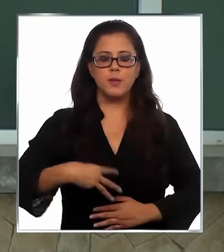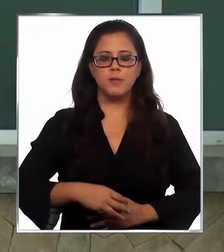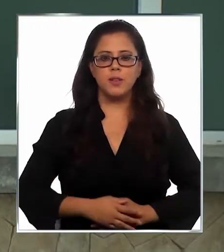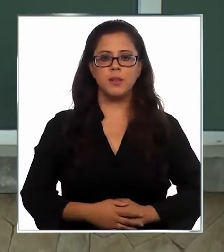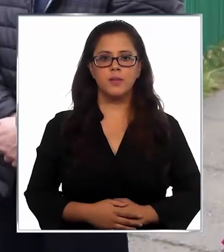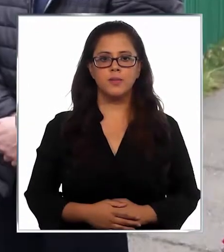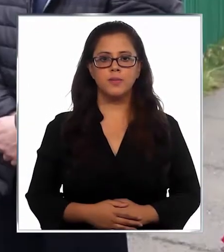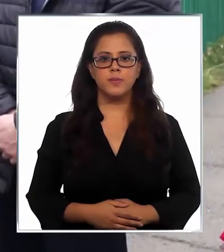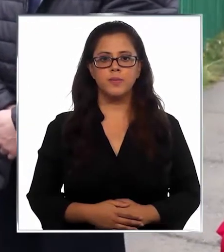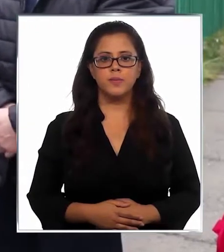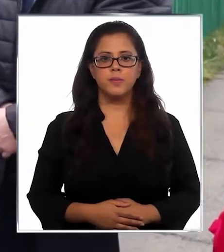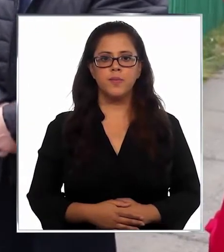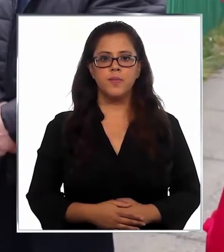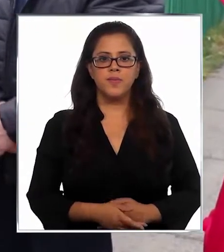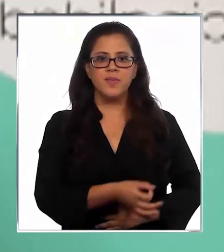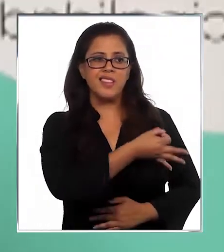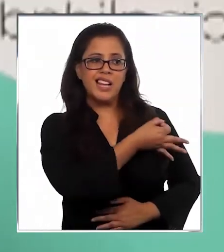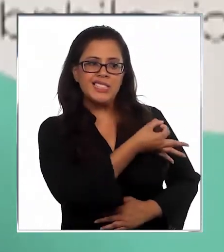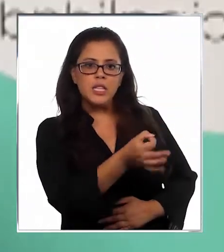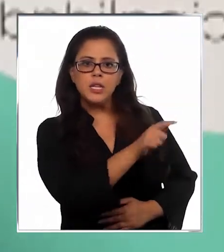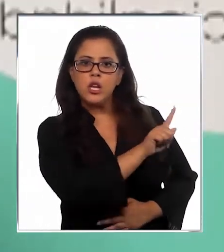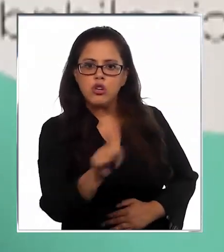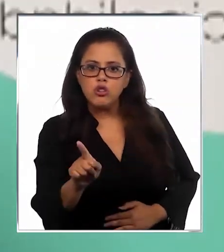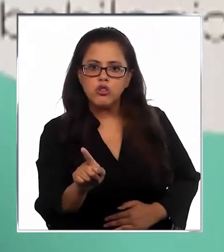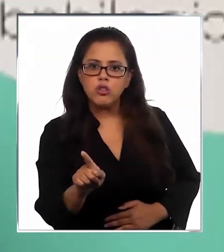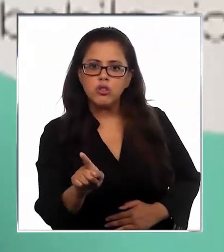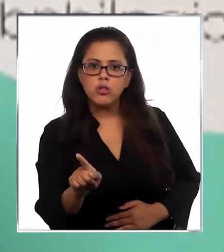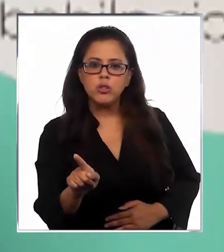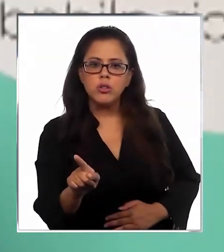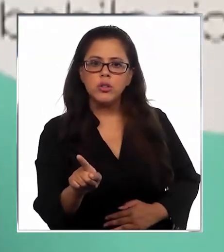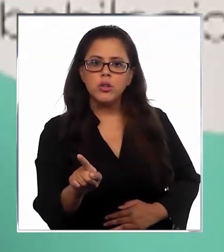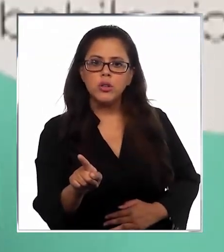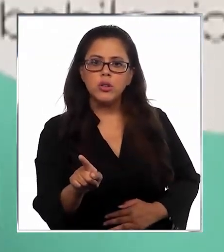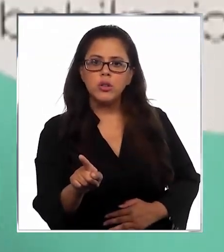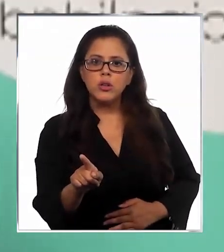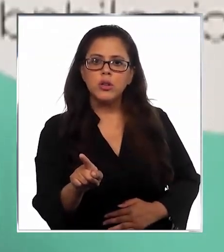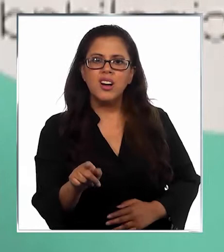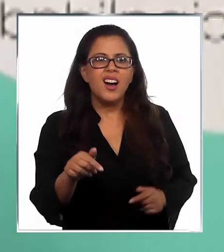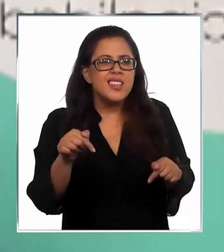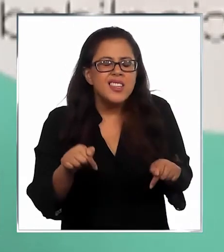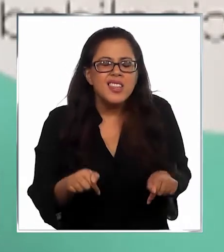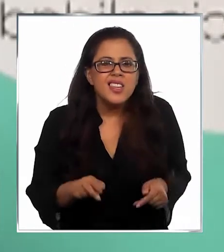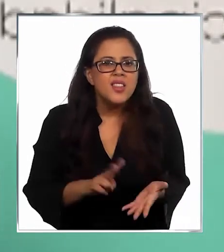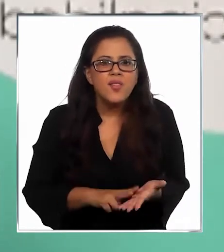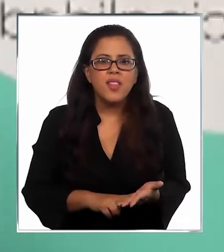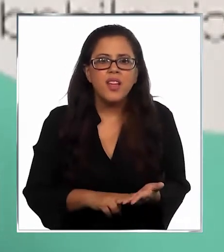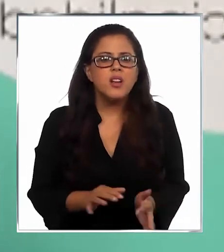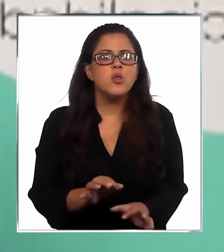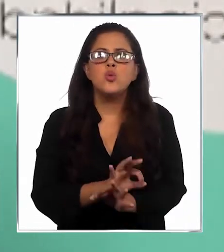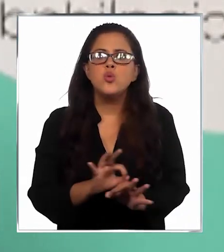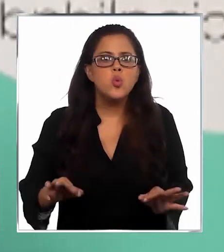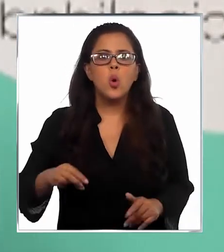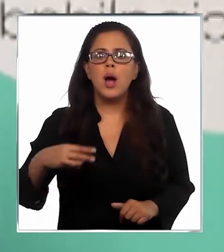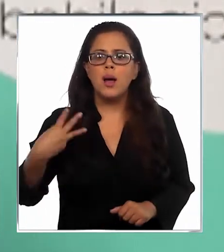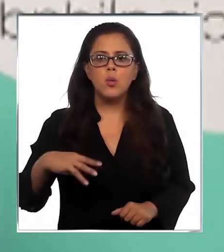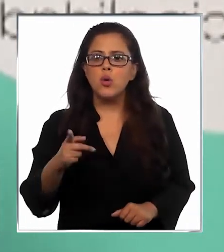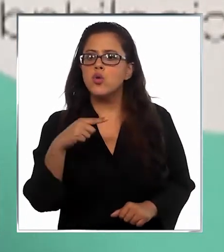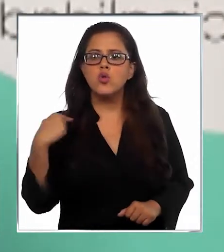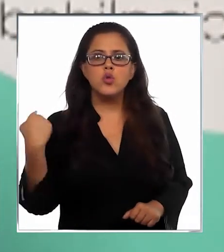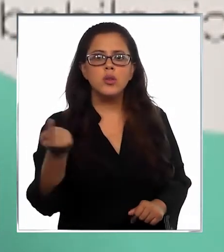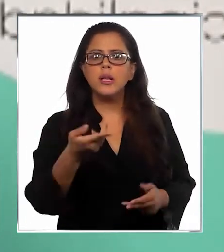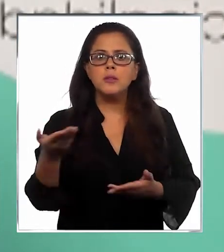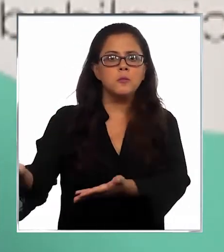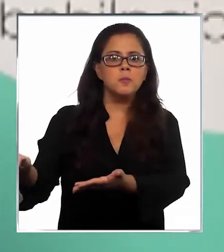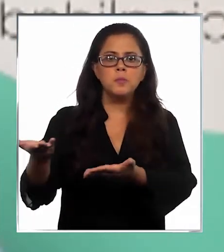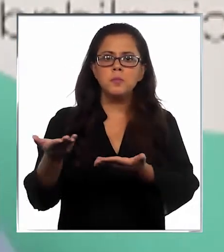Desmentir esta situación y rechazarla por cierto por cuanto aquí jamás en nuestra municipalidad hemos recibido ningún tipo de